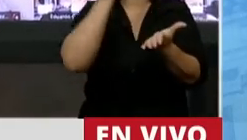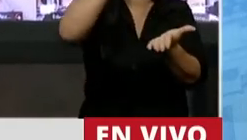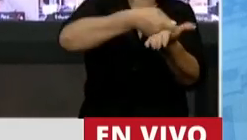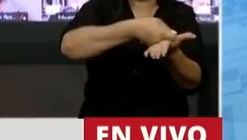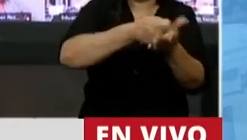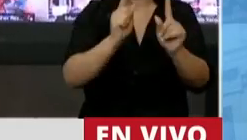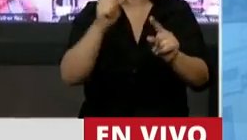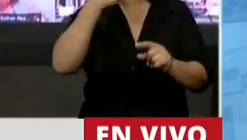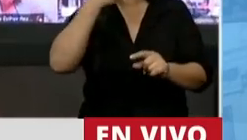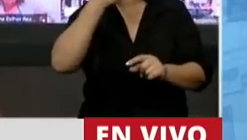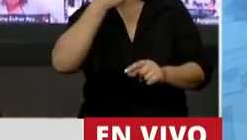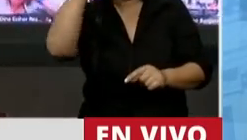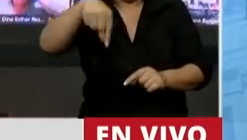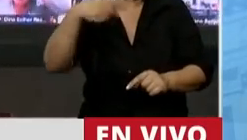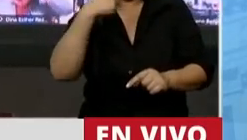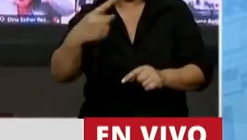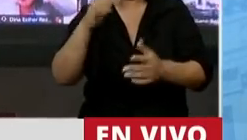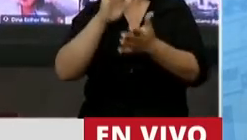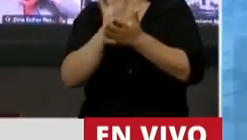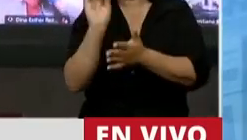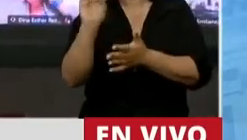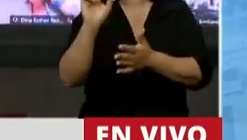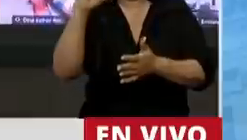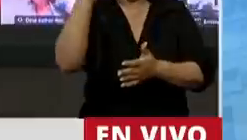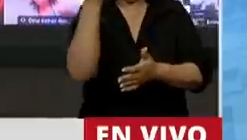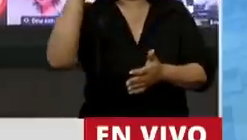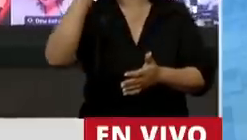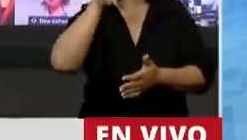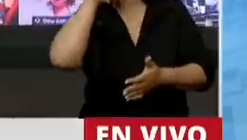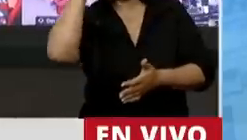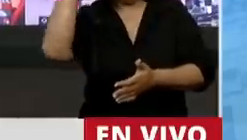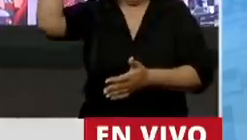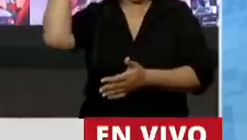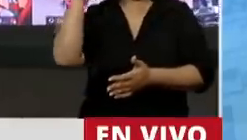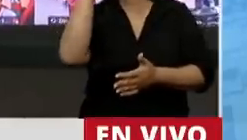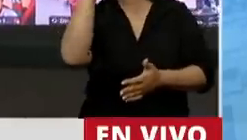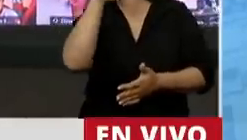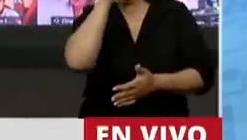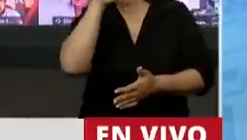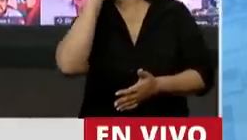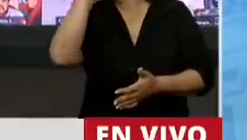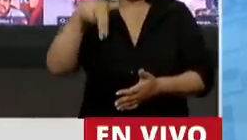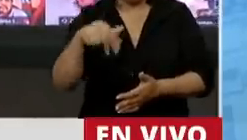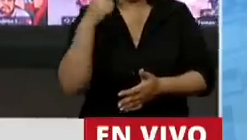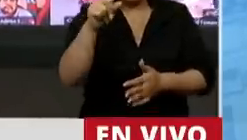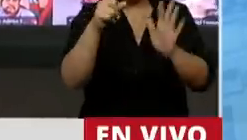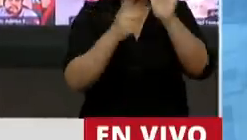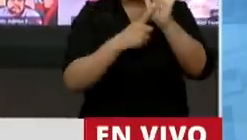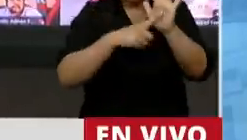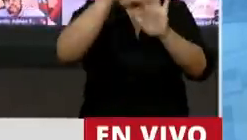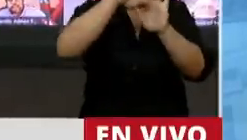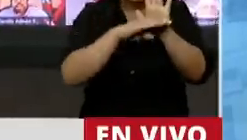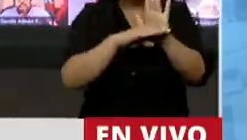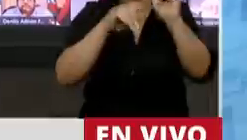como aquí se dice respecto a la denominación aporte. Es el contenido de la norma lo que califica y la